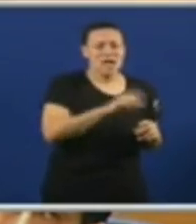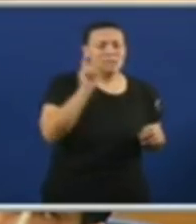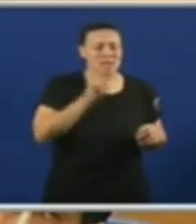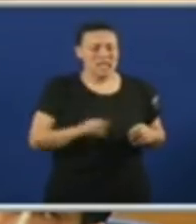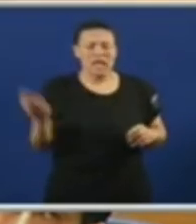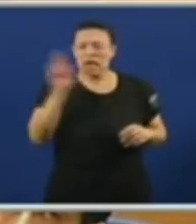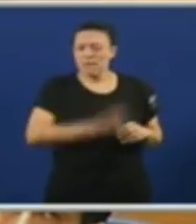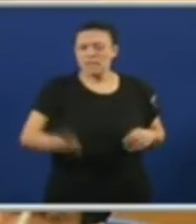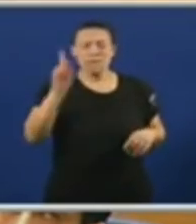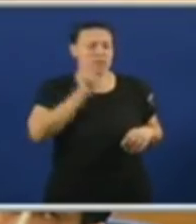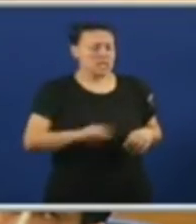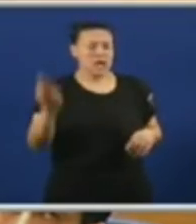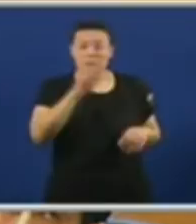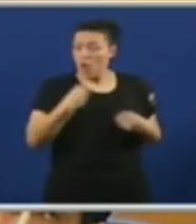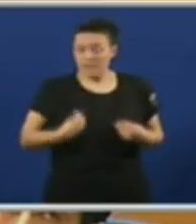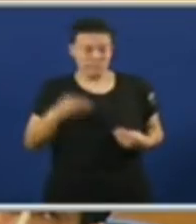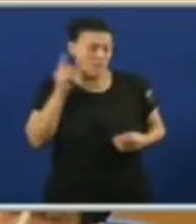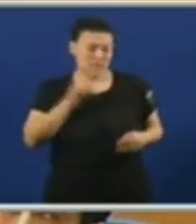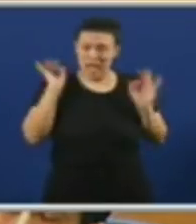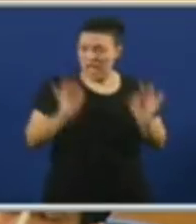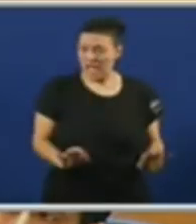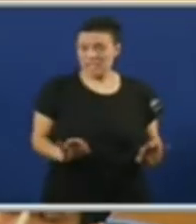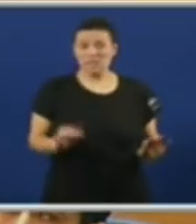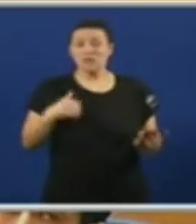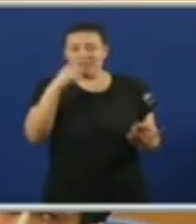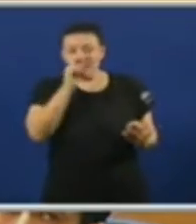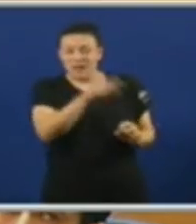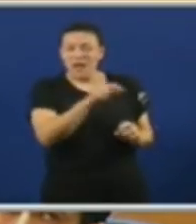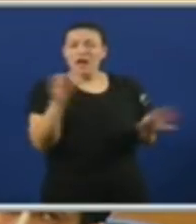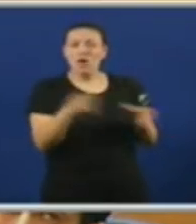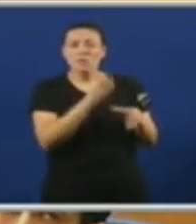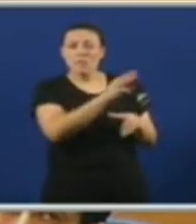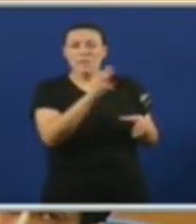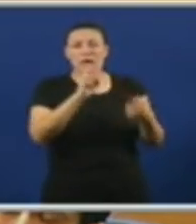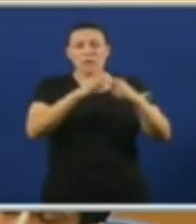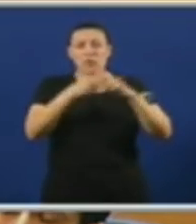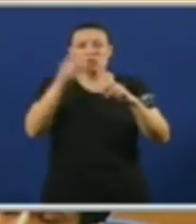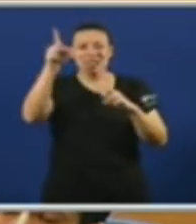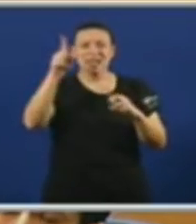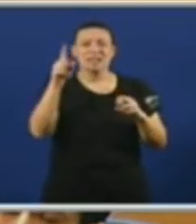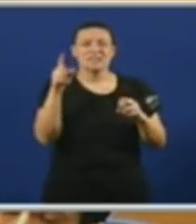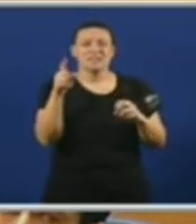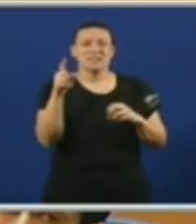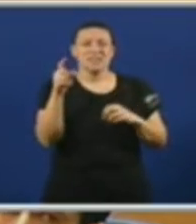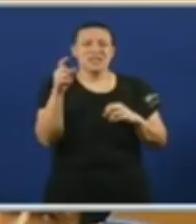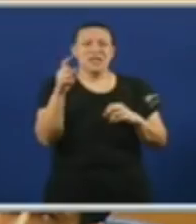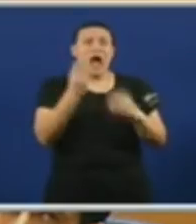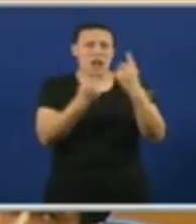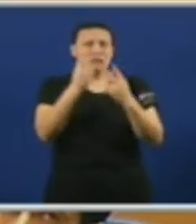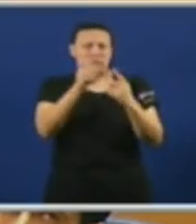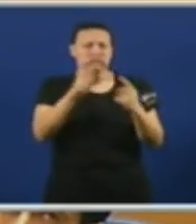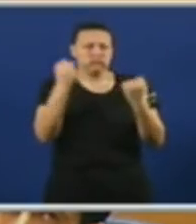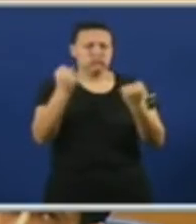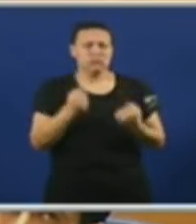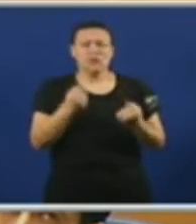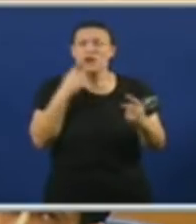sendo Unha mentira E quero recordar E quero foi o Partido Popular En Bruselas Con grandes A cabeza Que votou